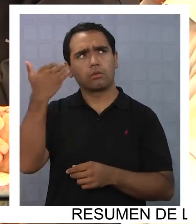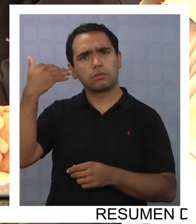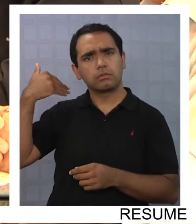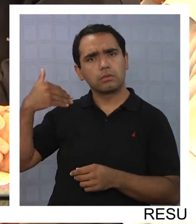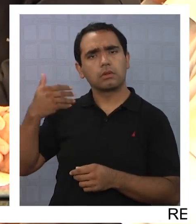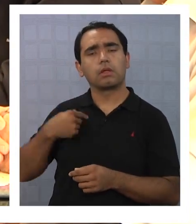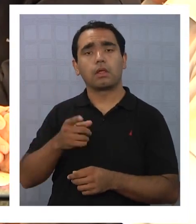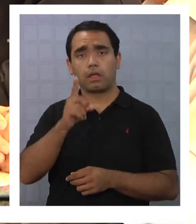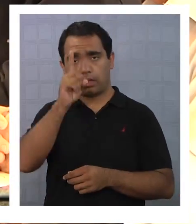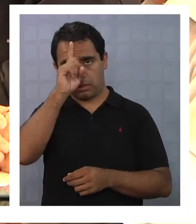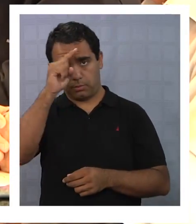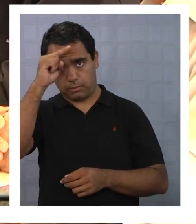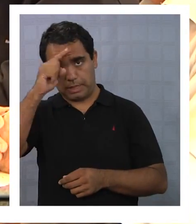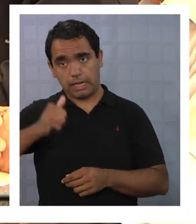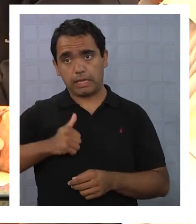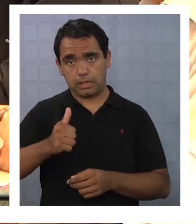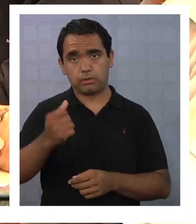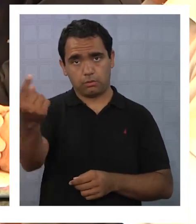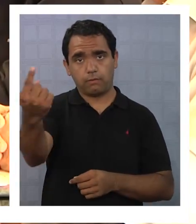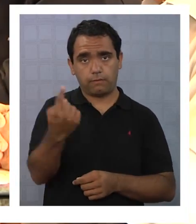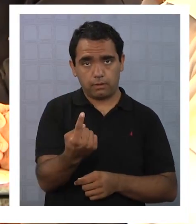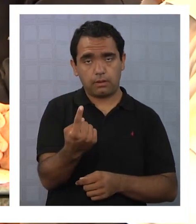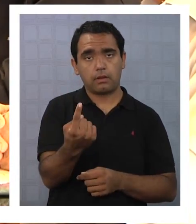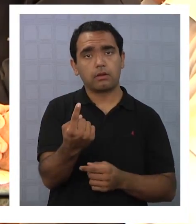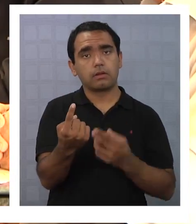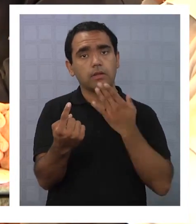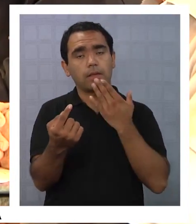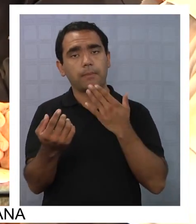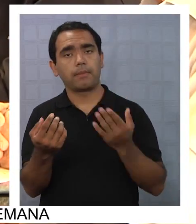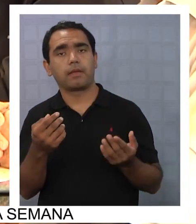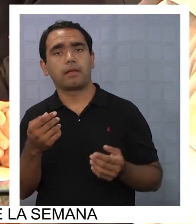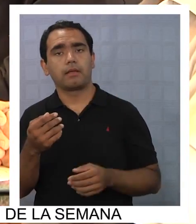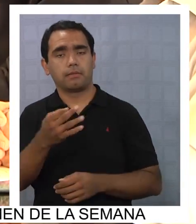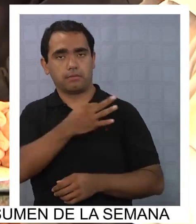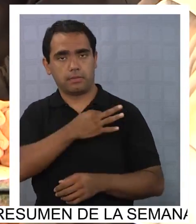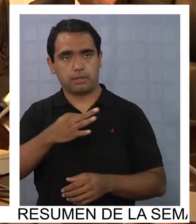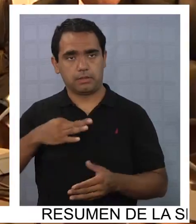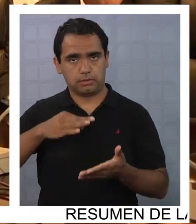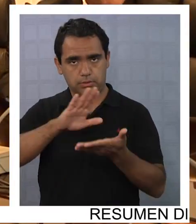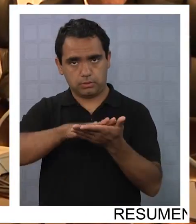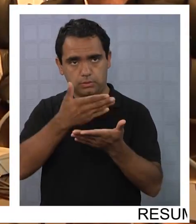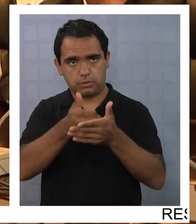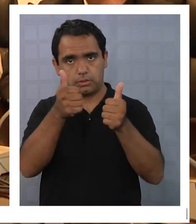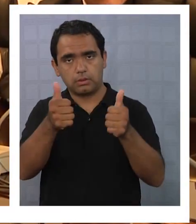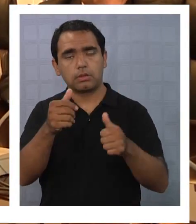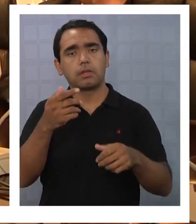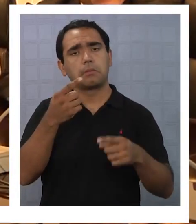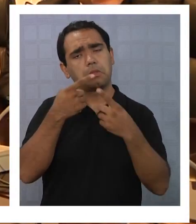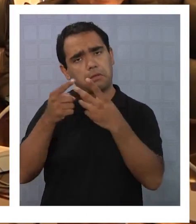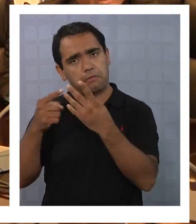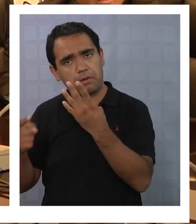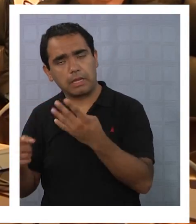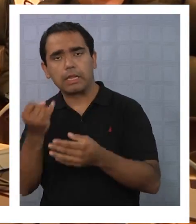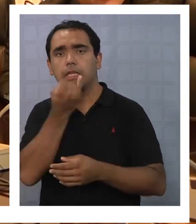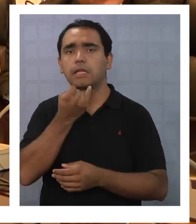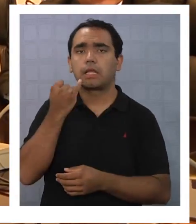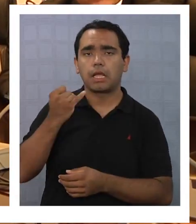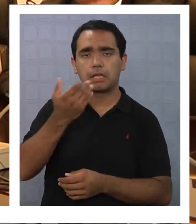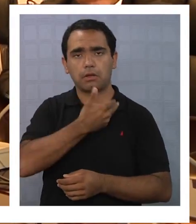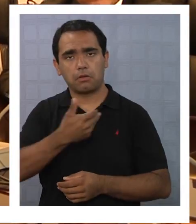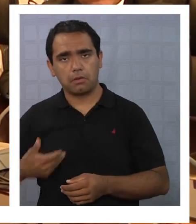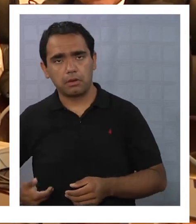del hospital, estuvieron el Ceremi Estuvieron algunos Ceremi, directores de servicios el intendente, gobernador,